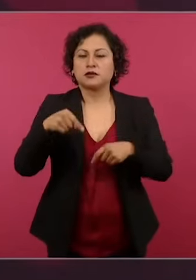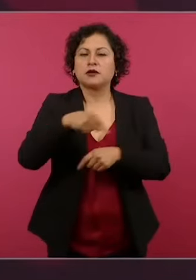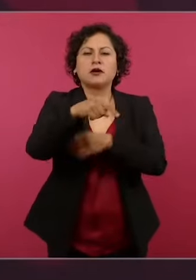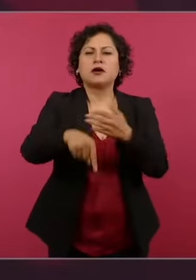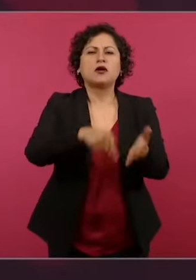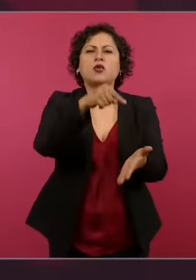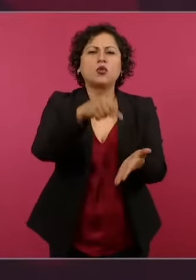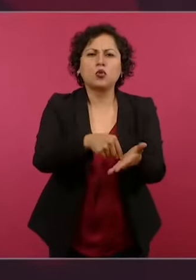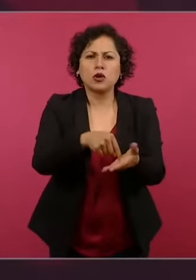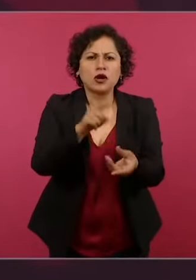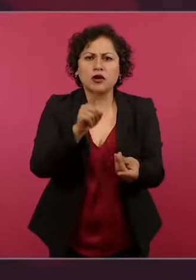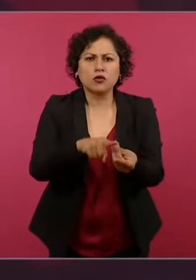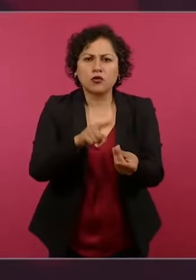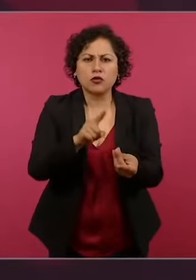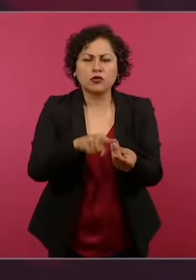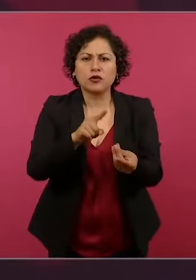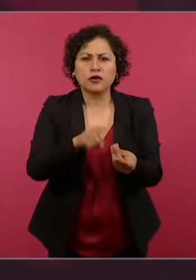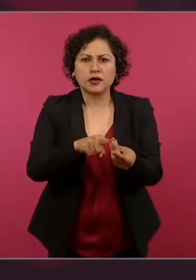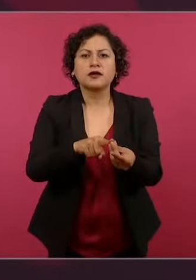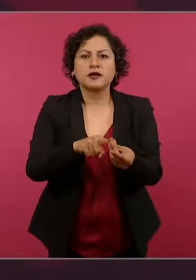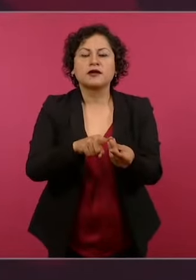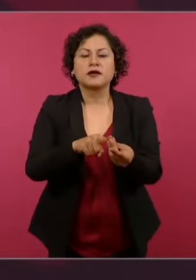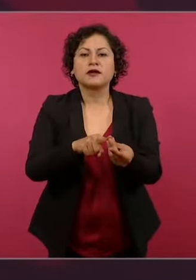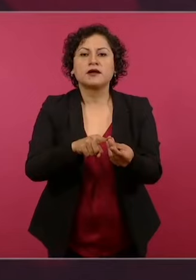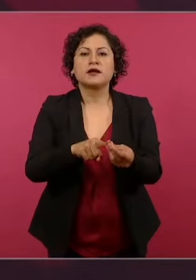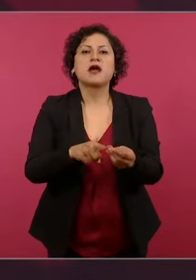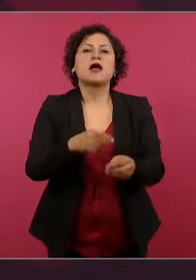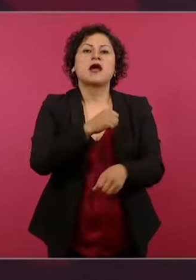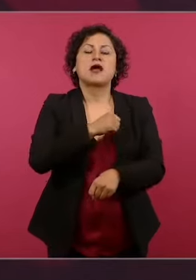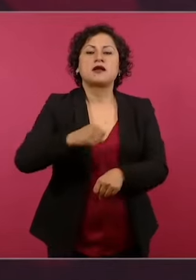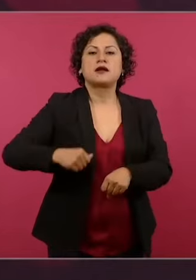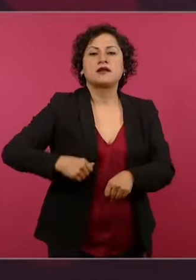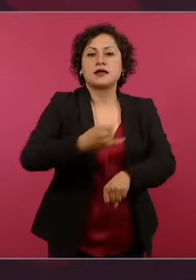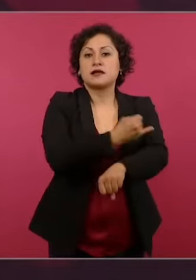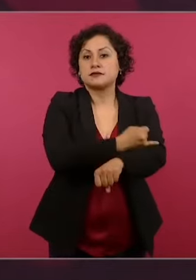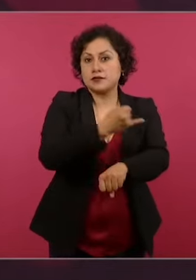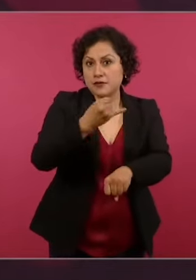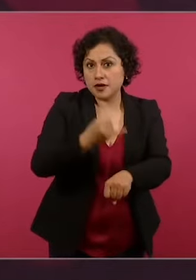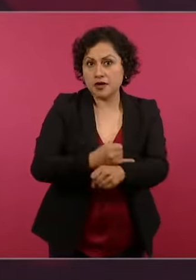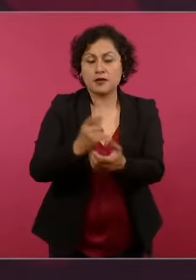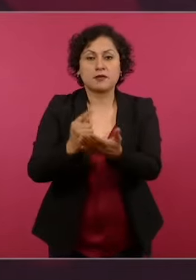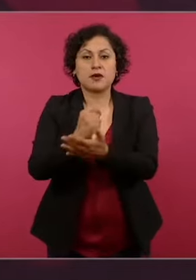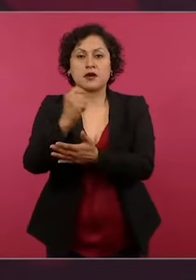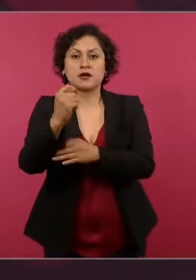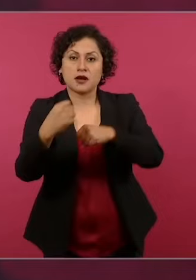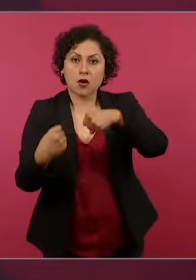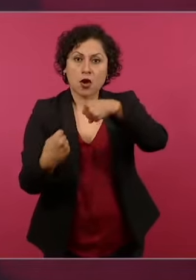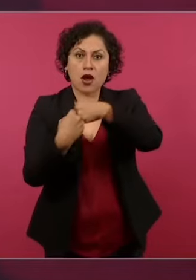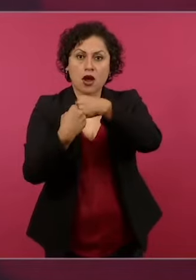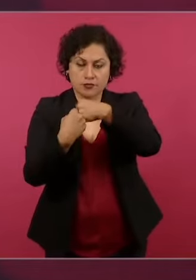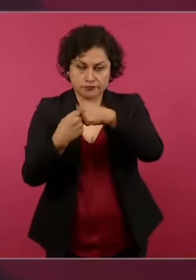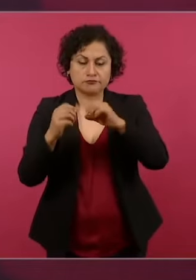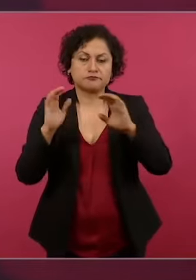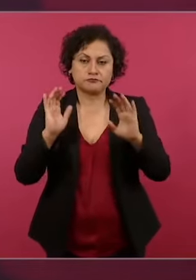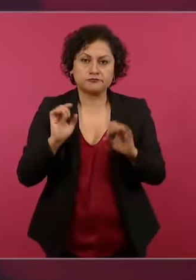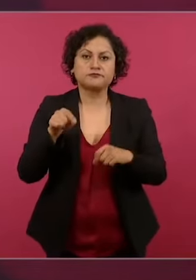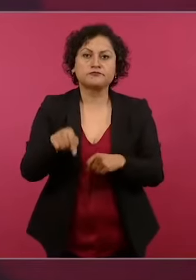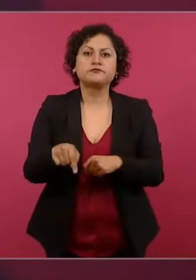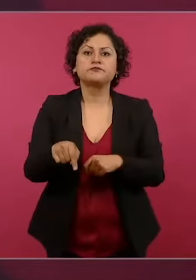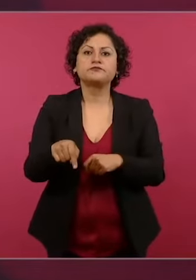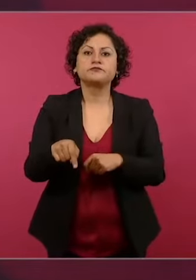en la frontera entre Iztapalapa y Tláhuac. Y inmediatamente se encontró